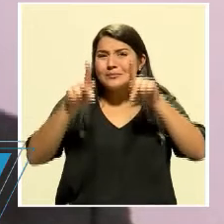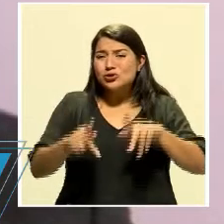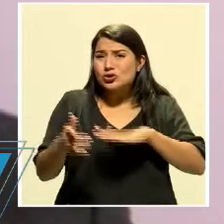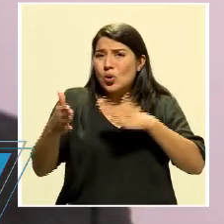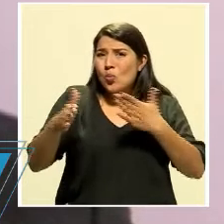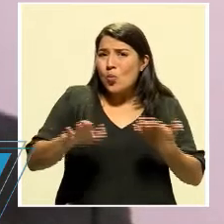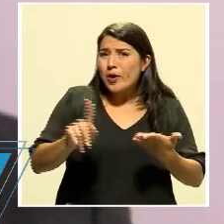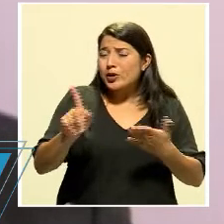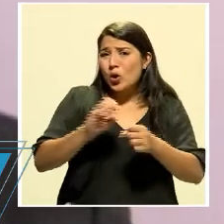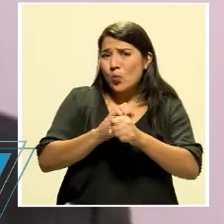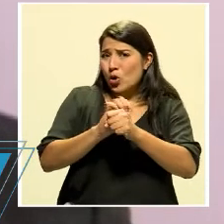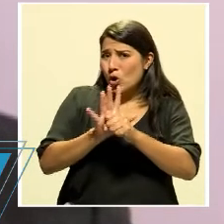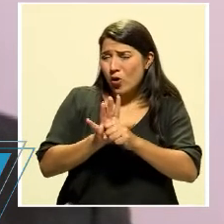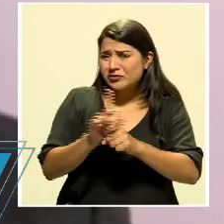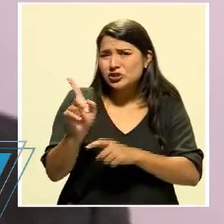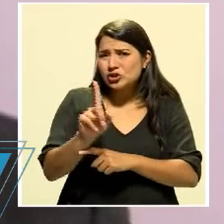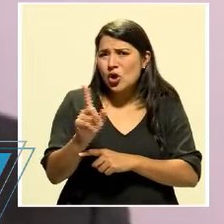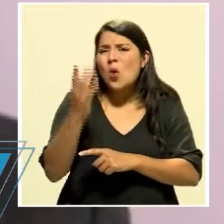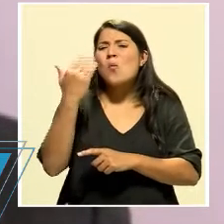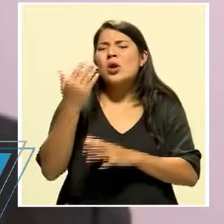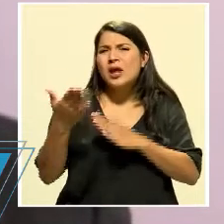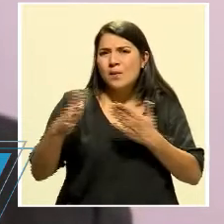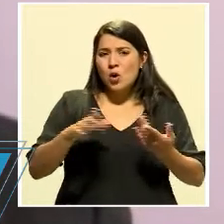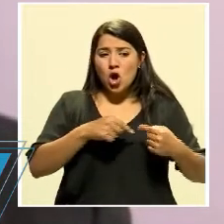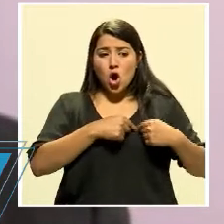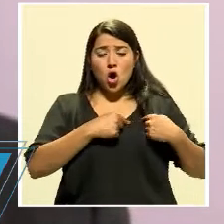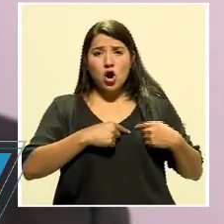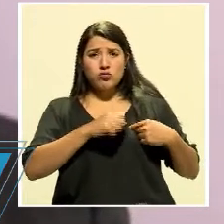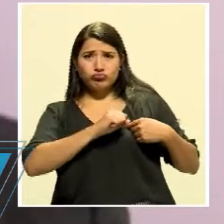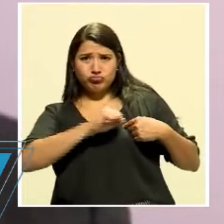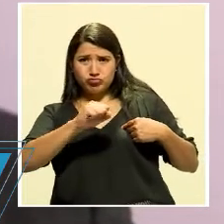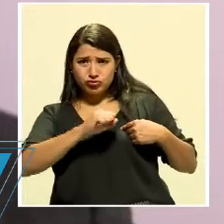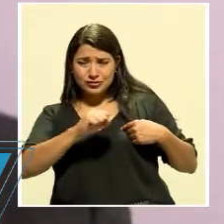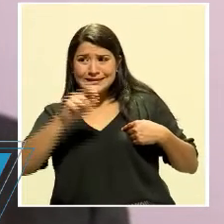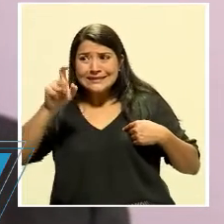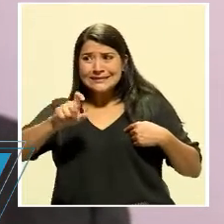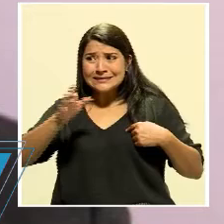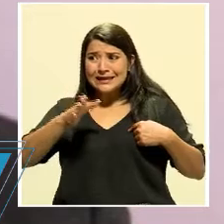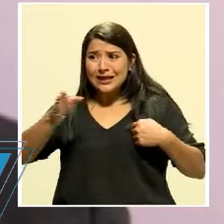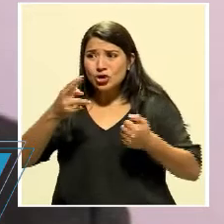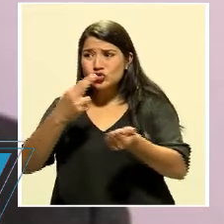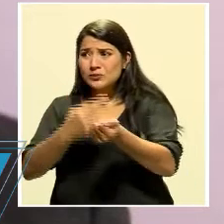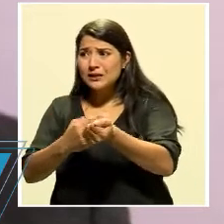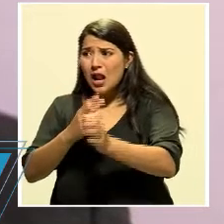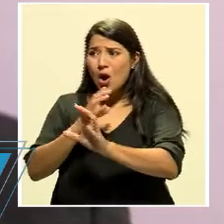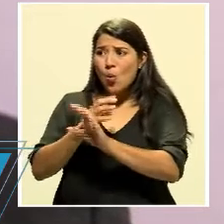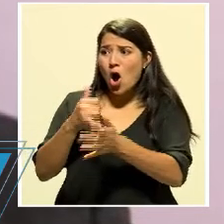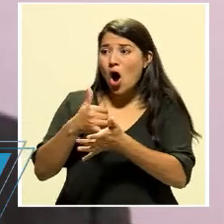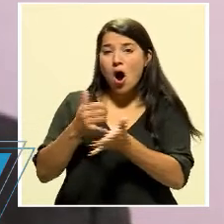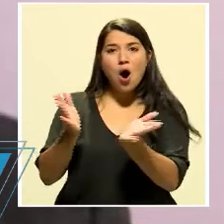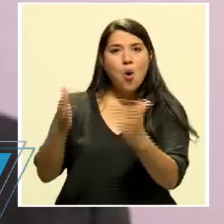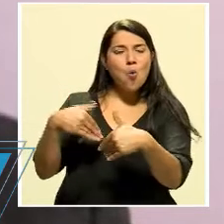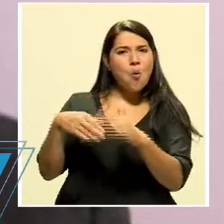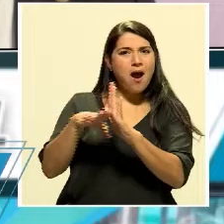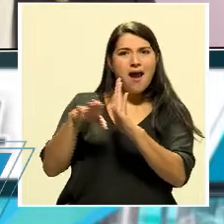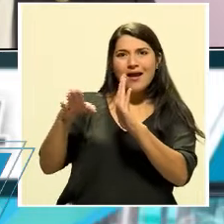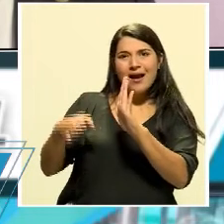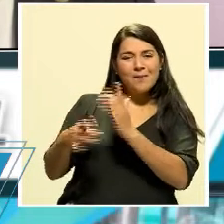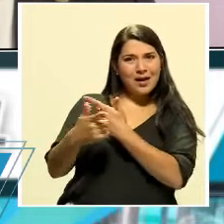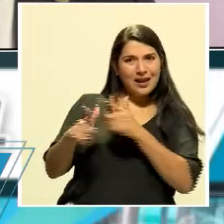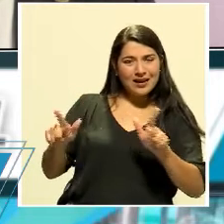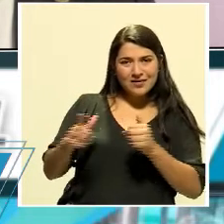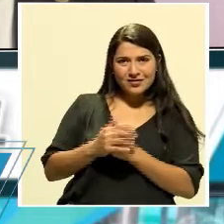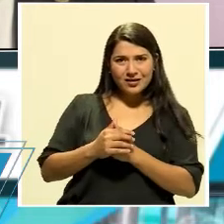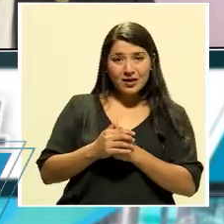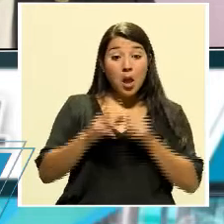un infarto y que ocupa una unidad de cuidados intensivos y no está disponible. Gente que se está muriendo porque